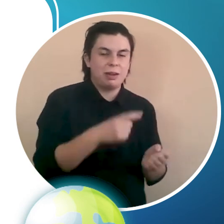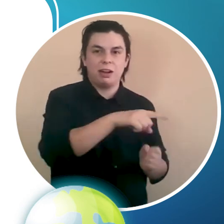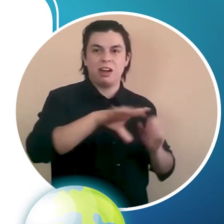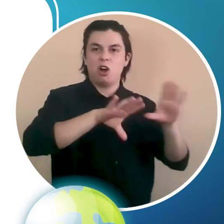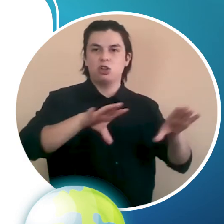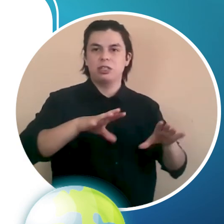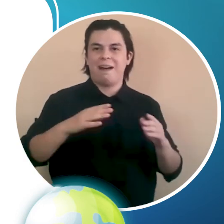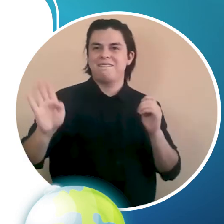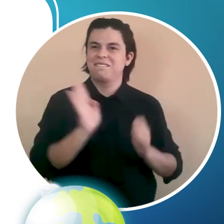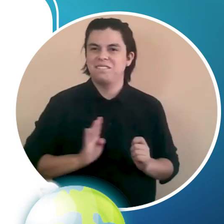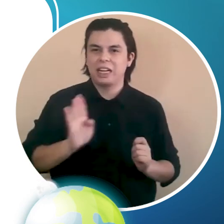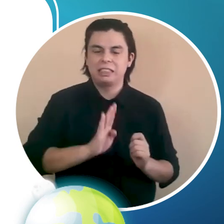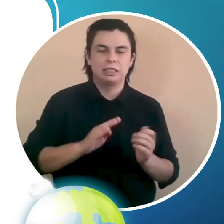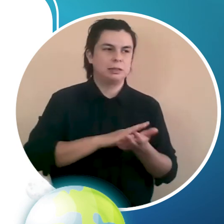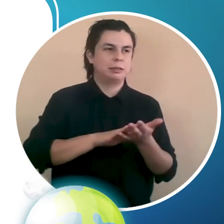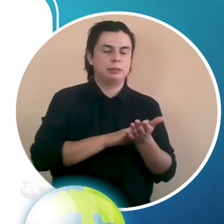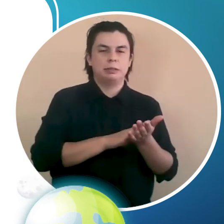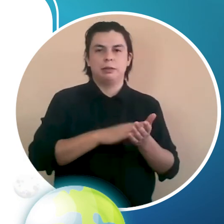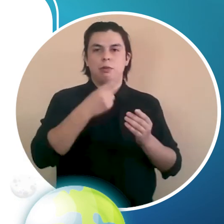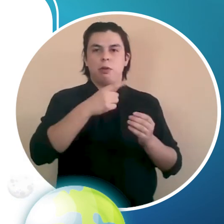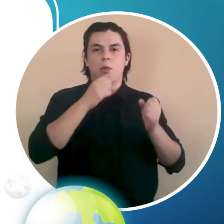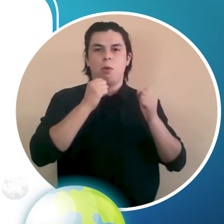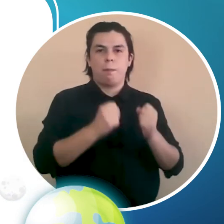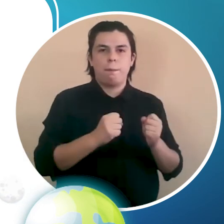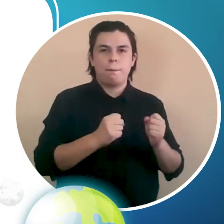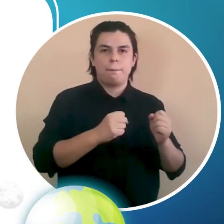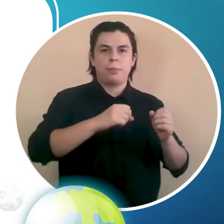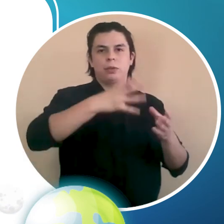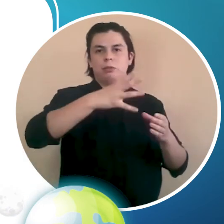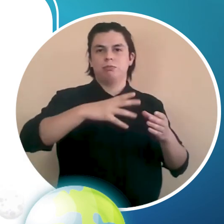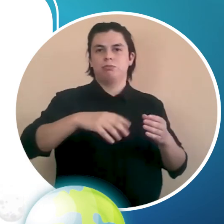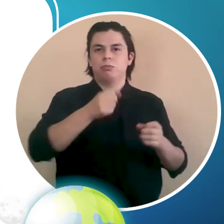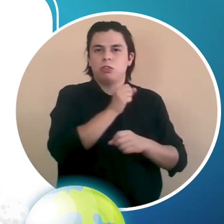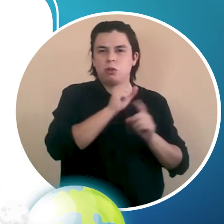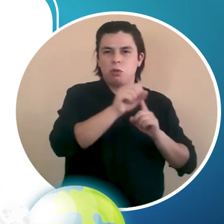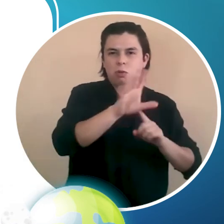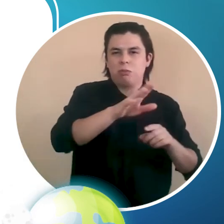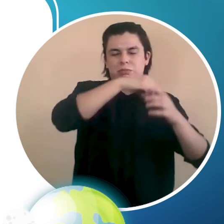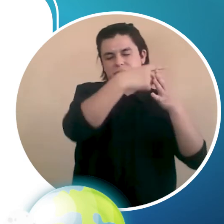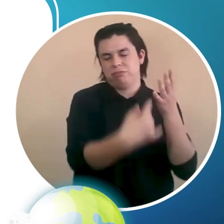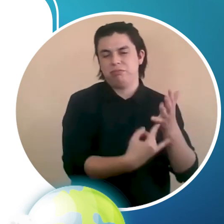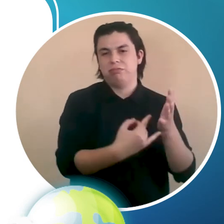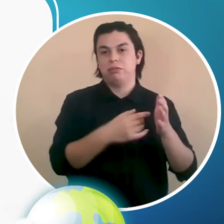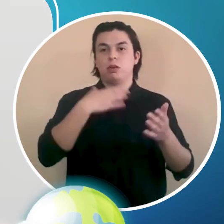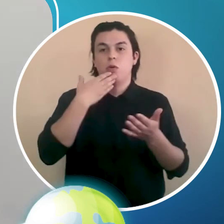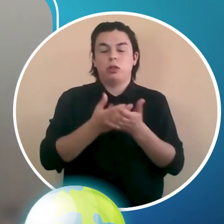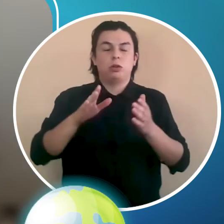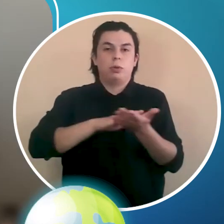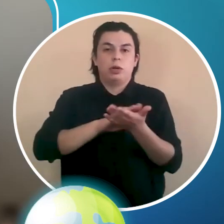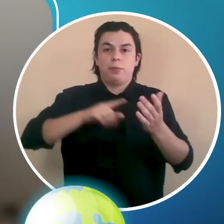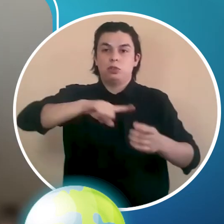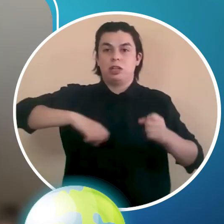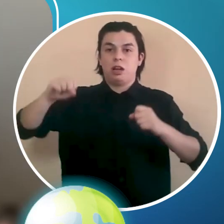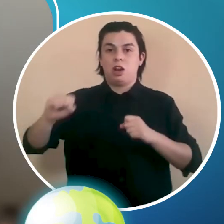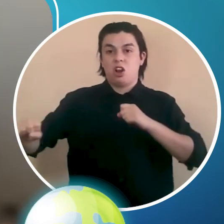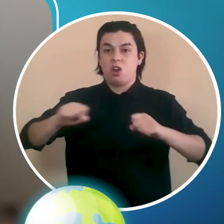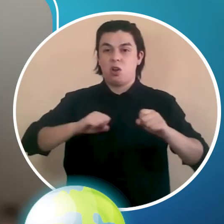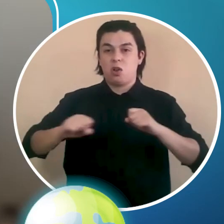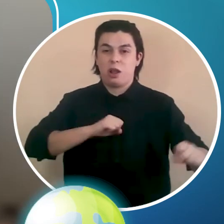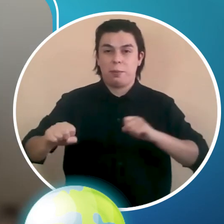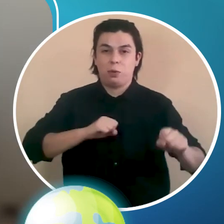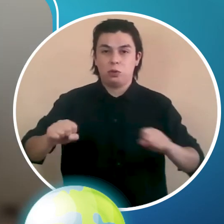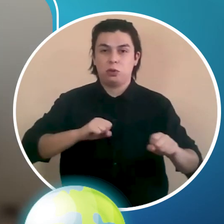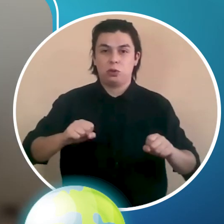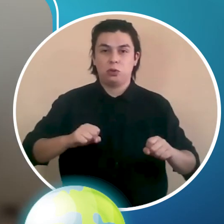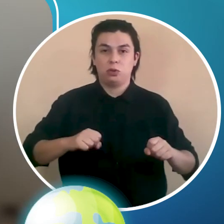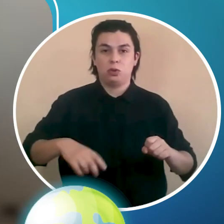básicos en caso de algún terremoto, sismo o temblor de mayor proporción. Recuerden que entre más preparados estemos